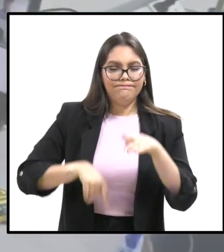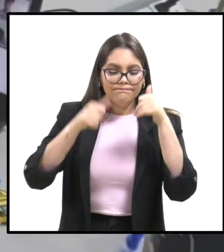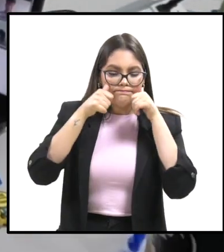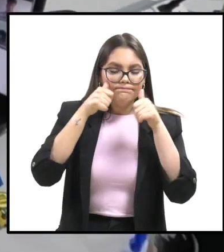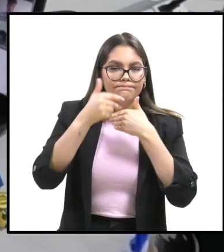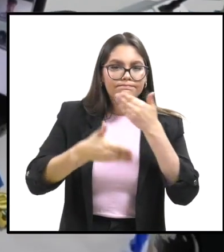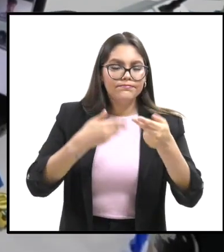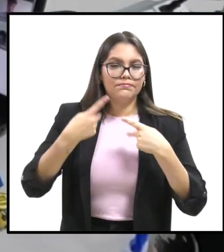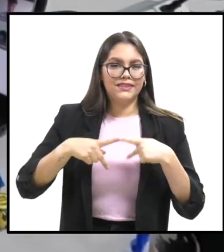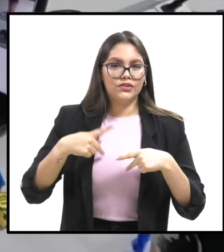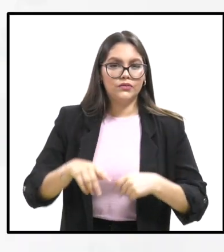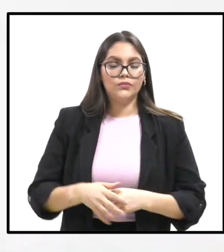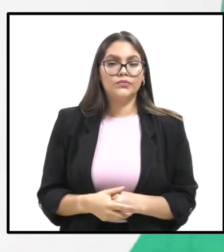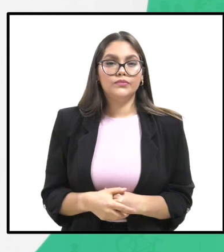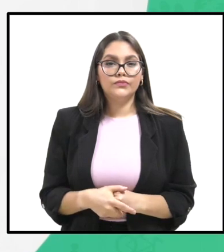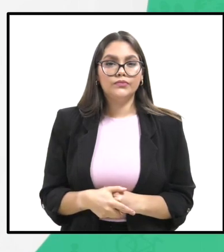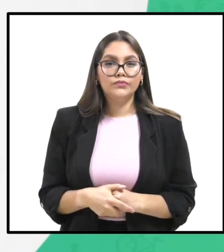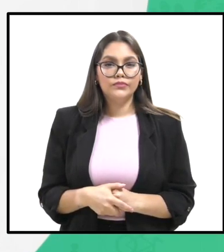servidoras públicas.